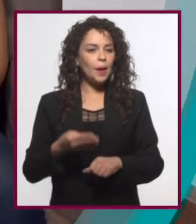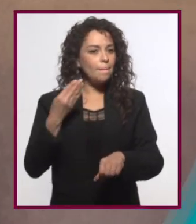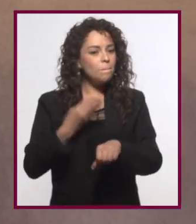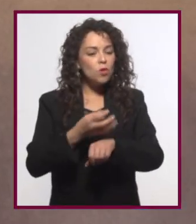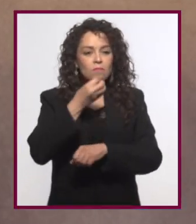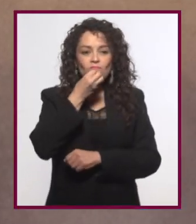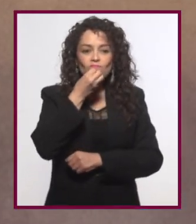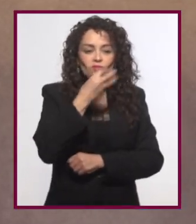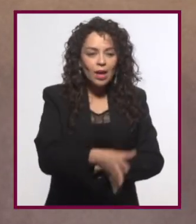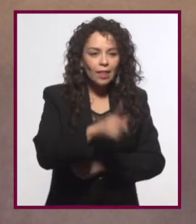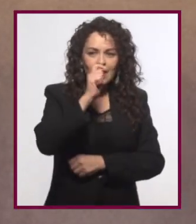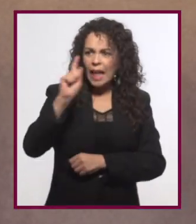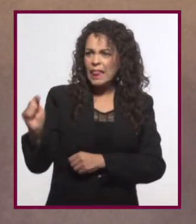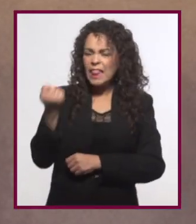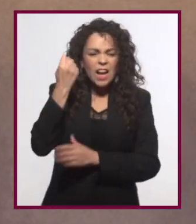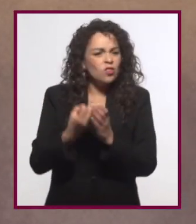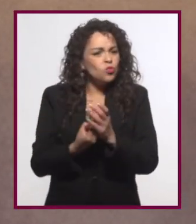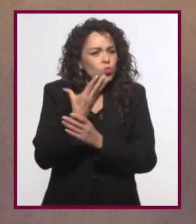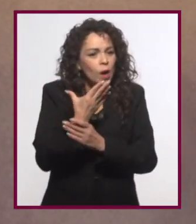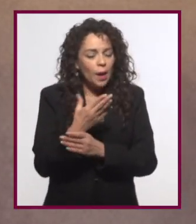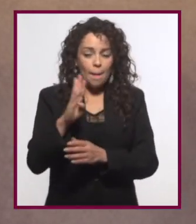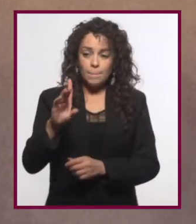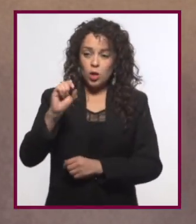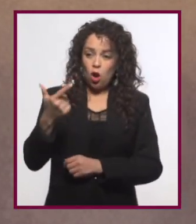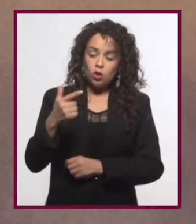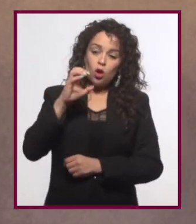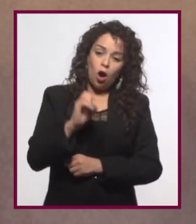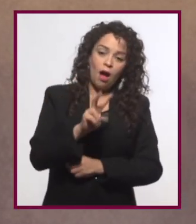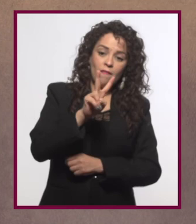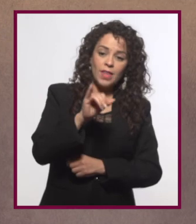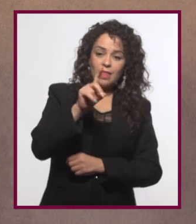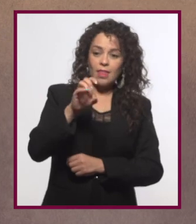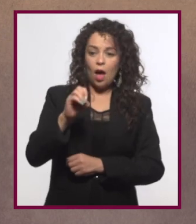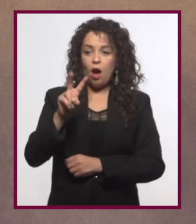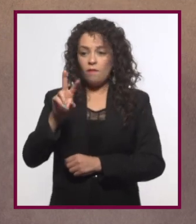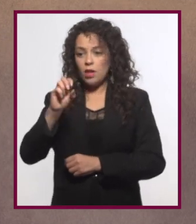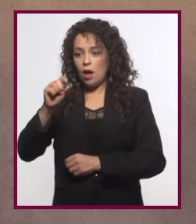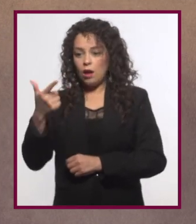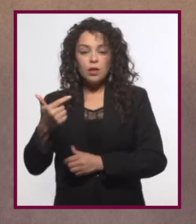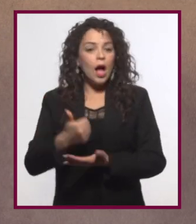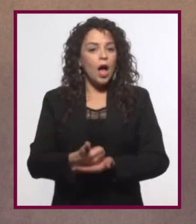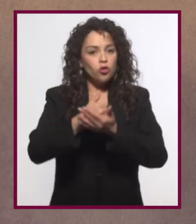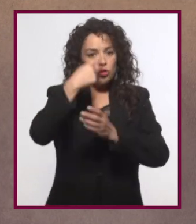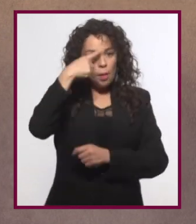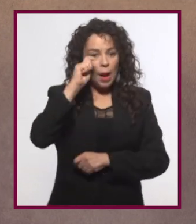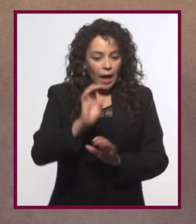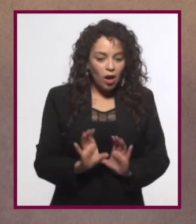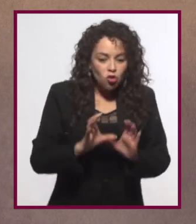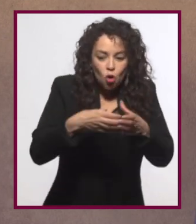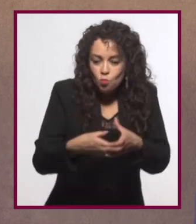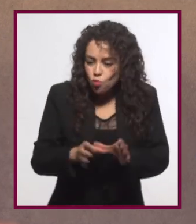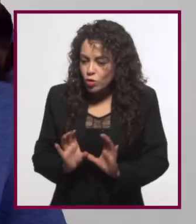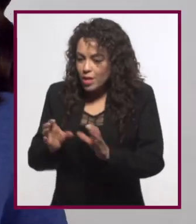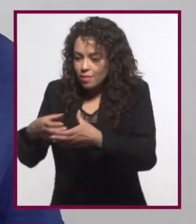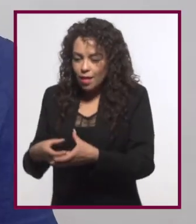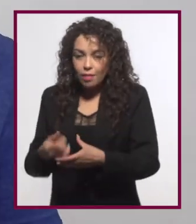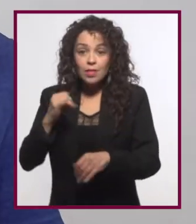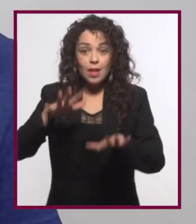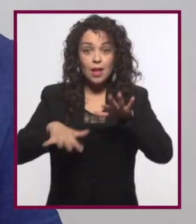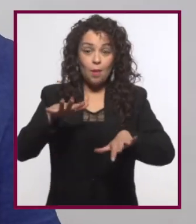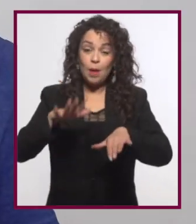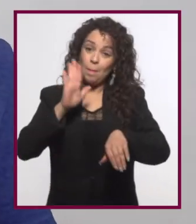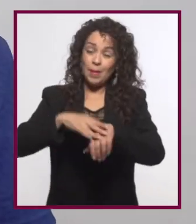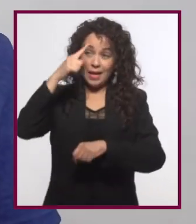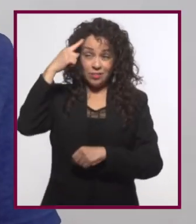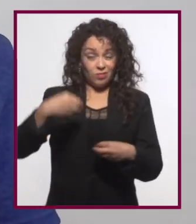Es muy padre ver cómo estas nuevas tecnologías, tanto el blog como el videoblog, nos ayudan a formar comunidades. Y a veces nos